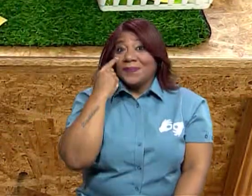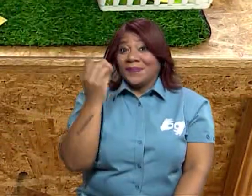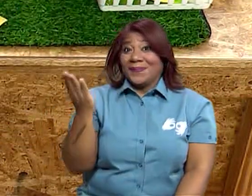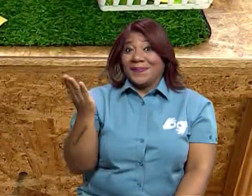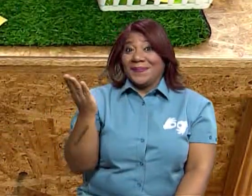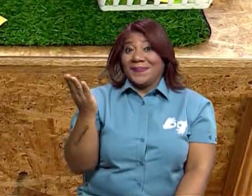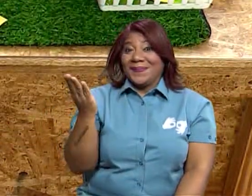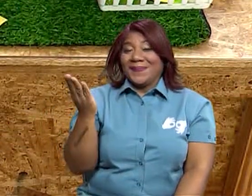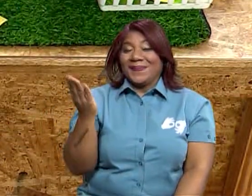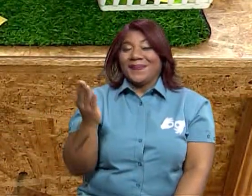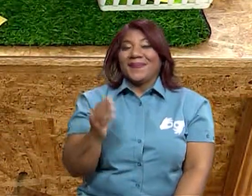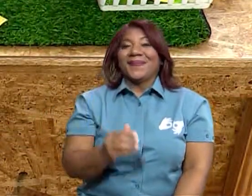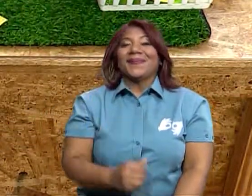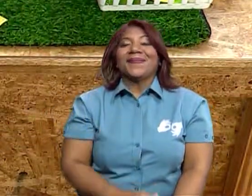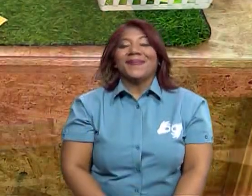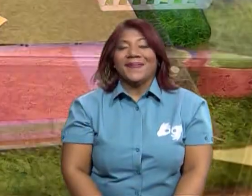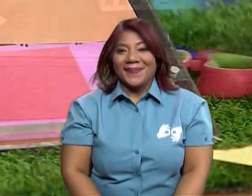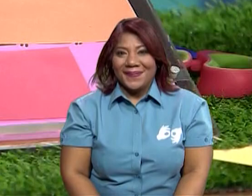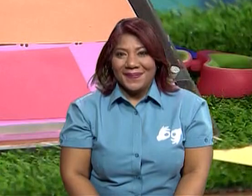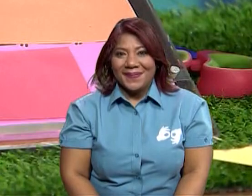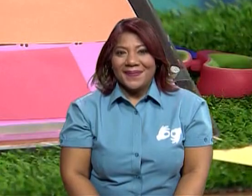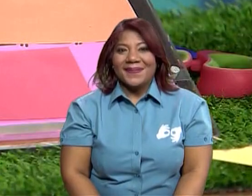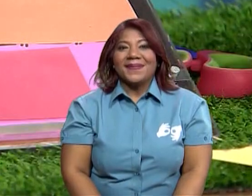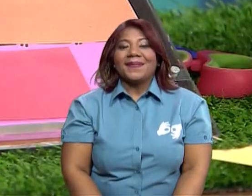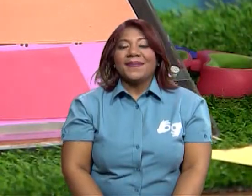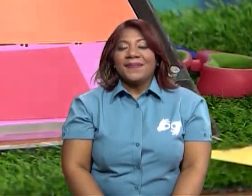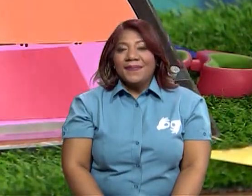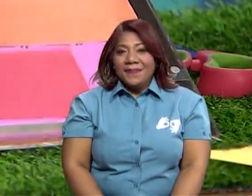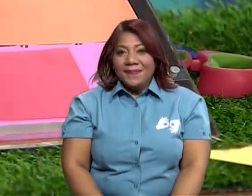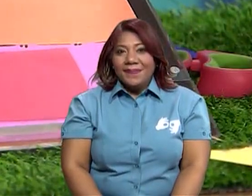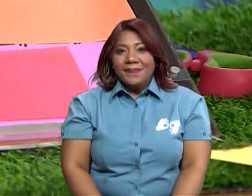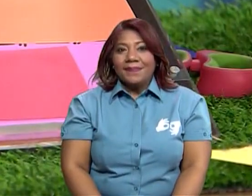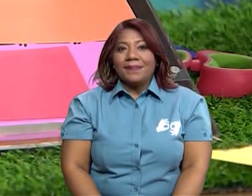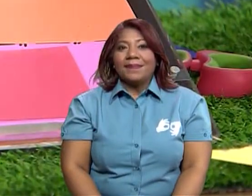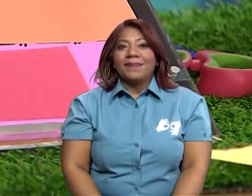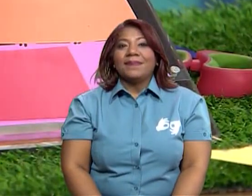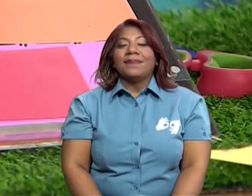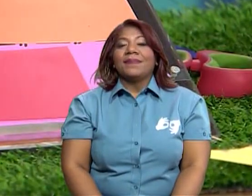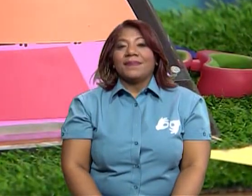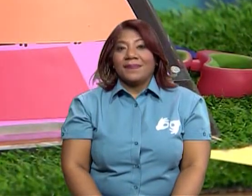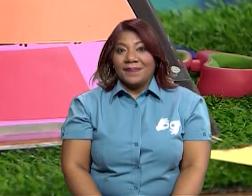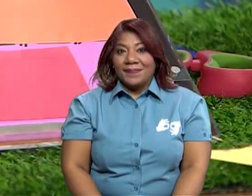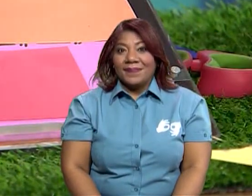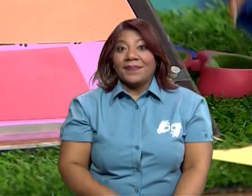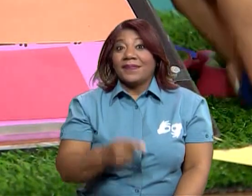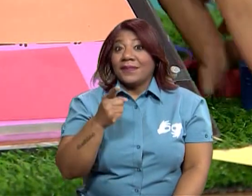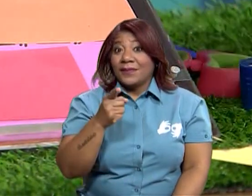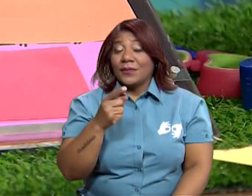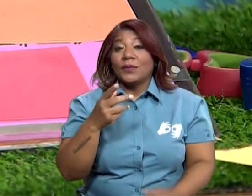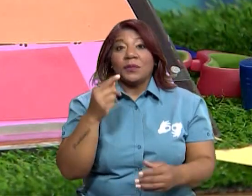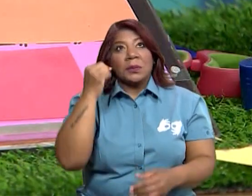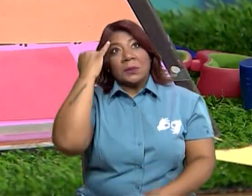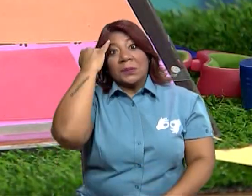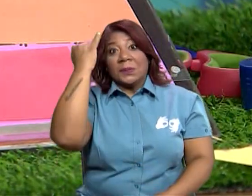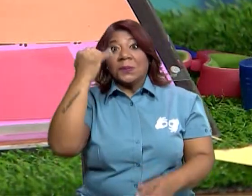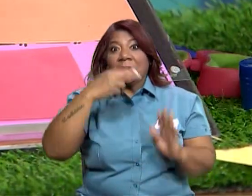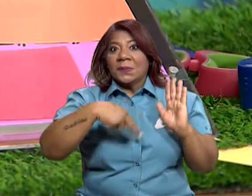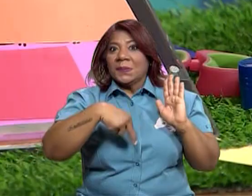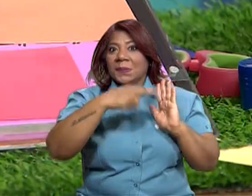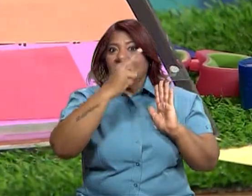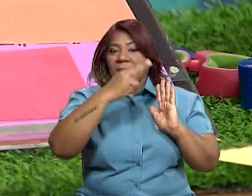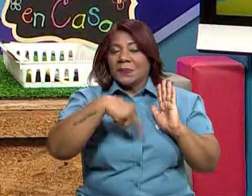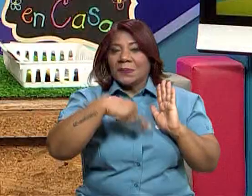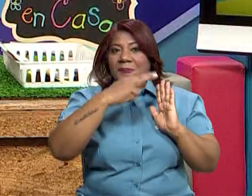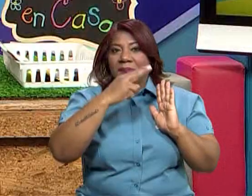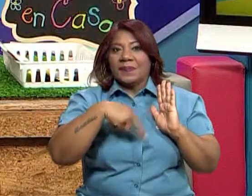es reciclable. Si no le quieres dar el golpecito o no quieres utilizar pinturita, podemos utilizar